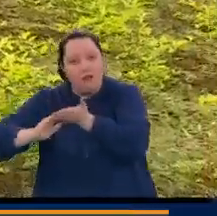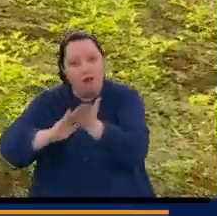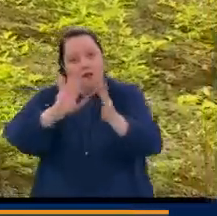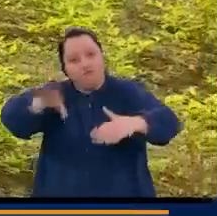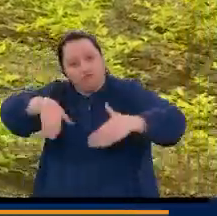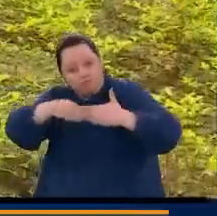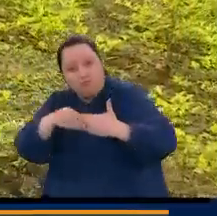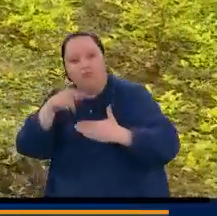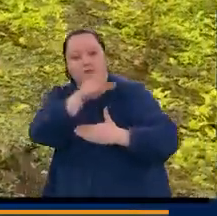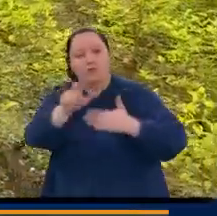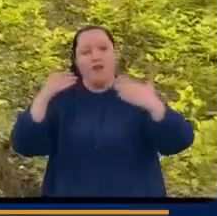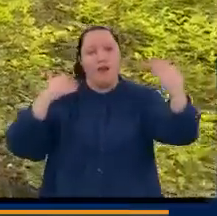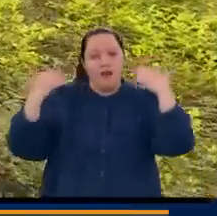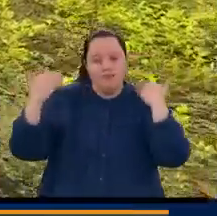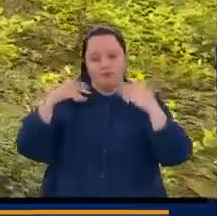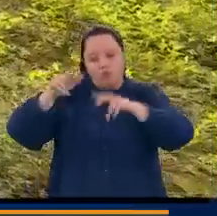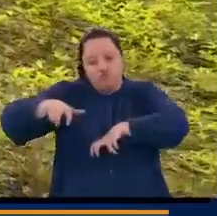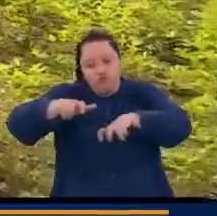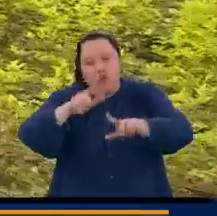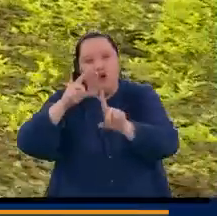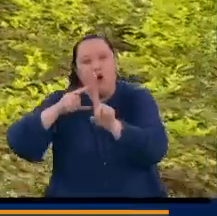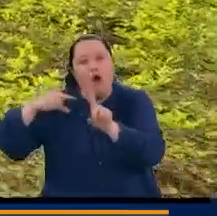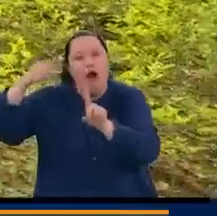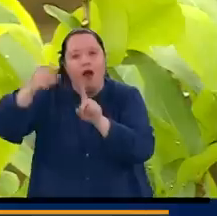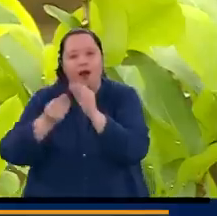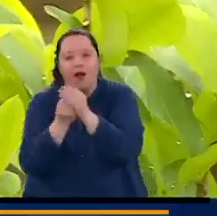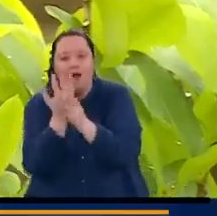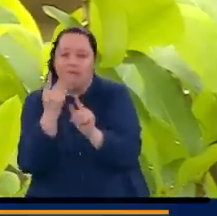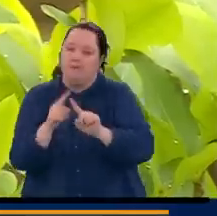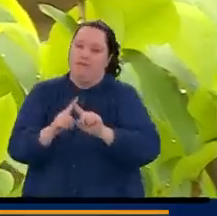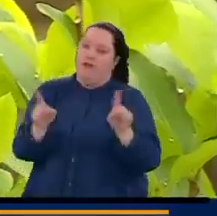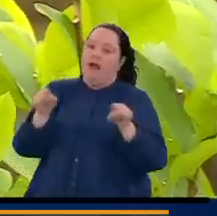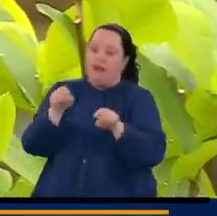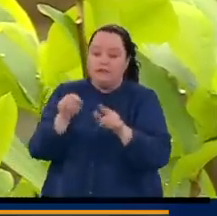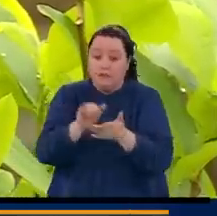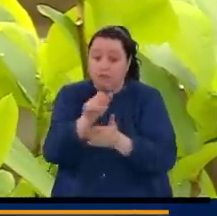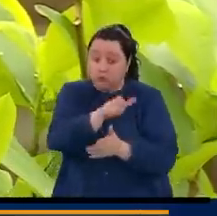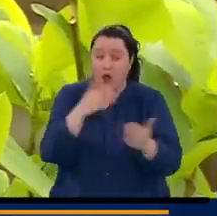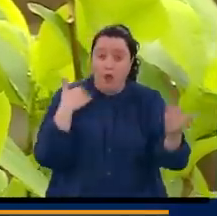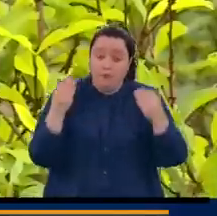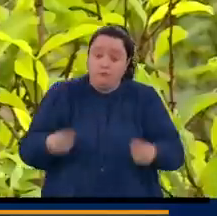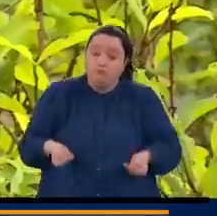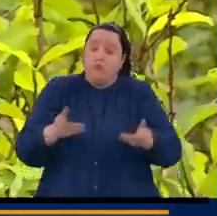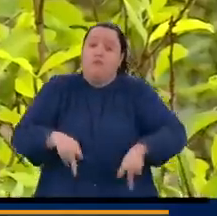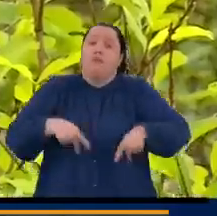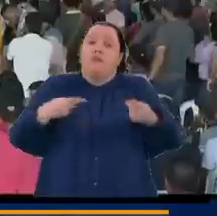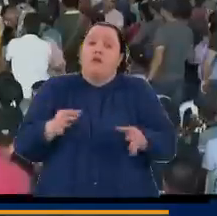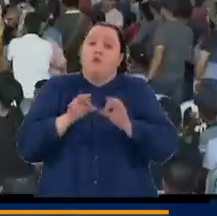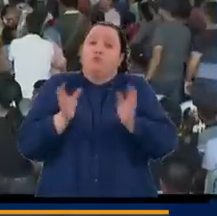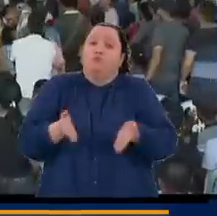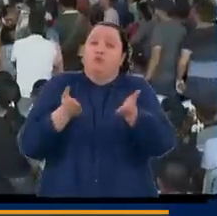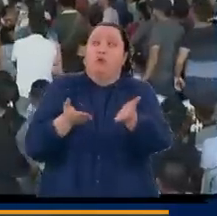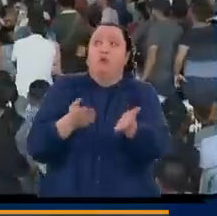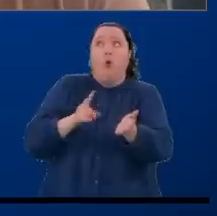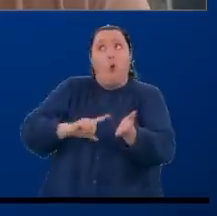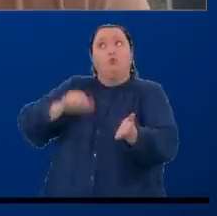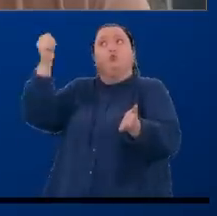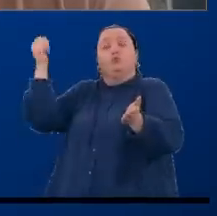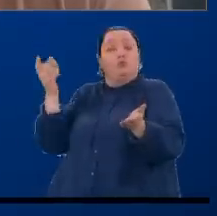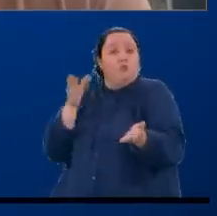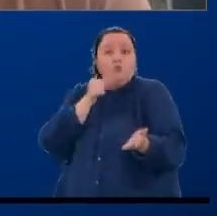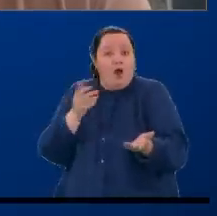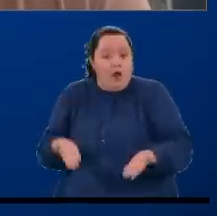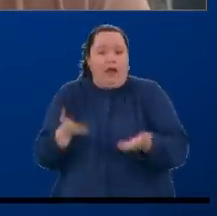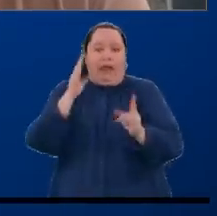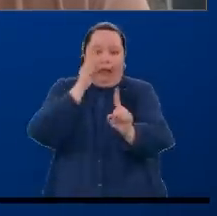con los campesinos cultivadores de hoja de coca a quienes nunca se les ha dado una oportunidad de vida distinta a esa. Ministro,